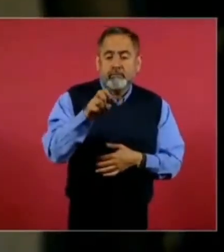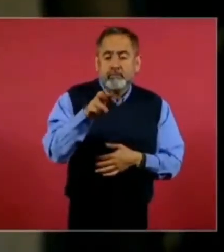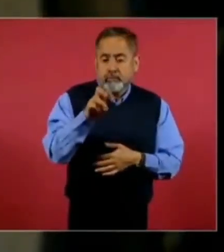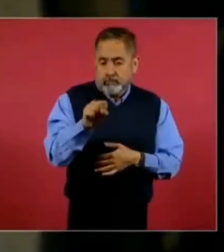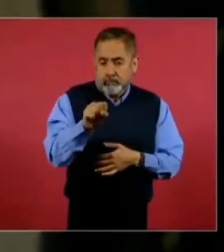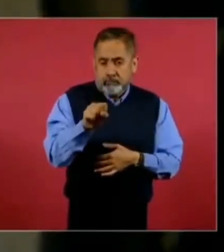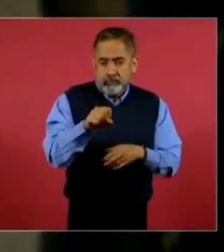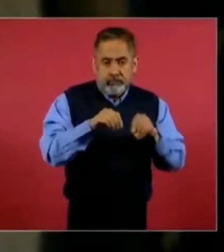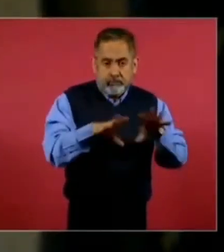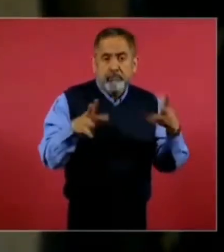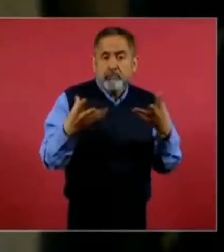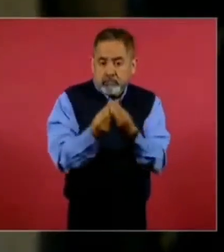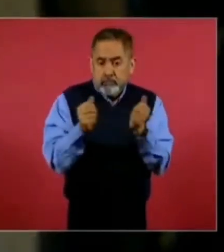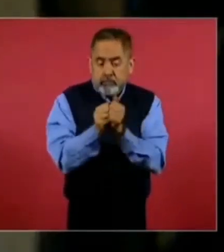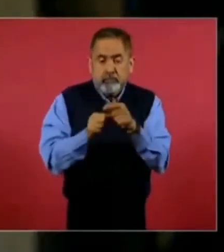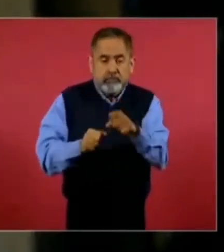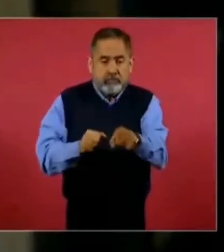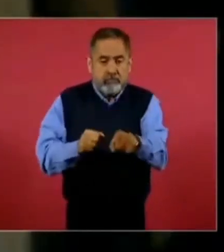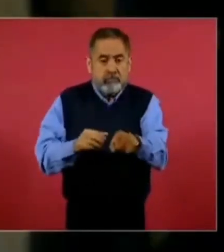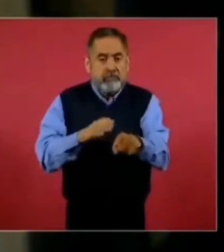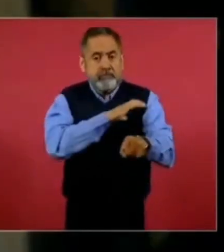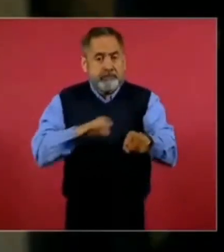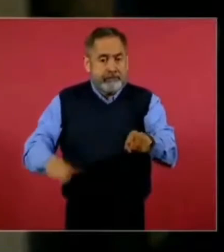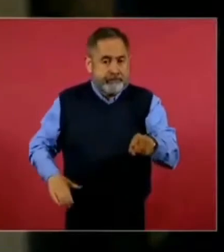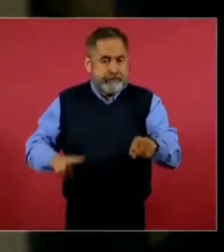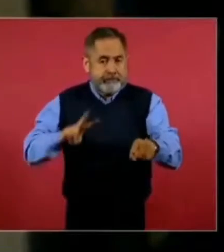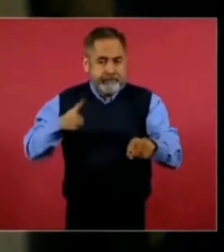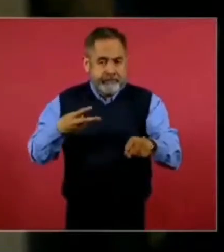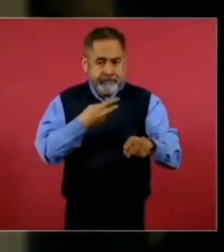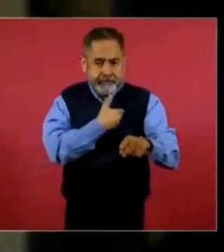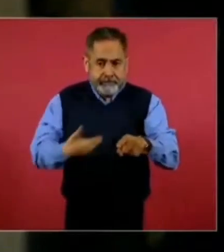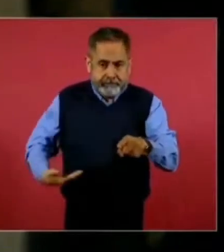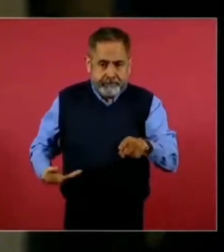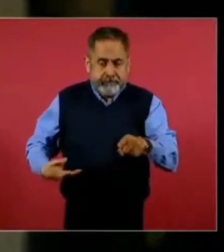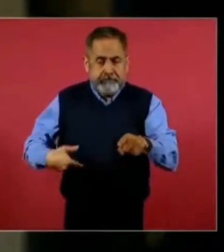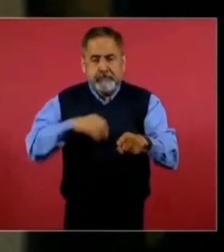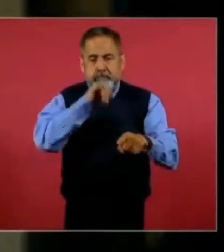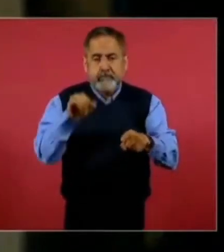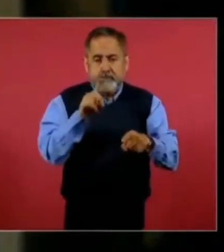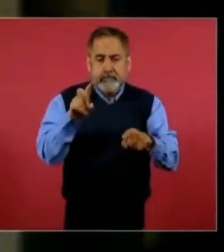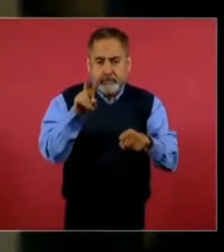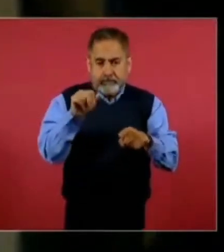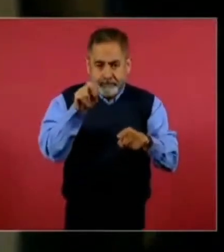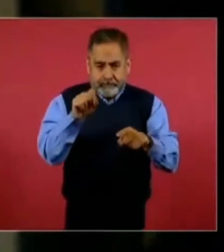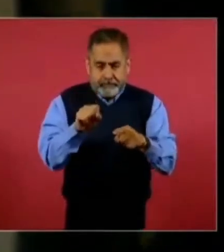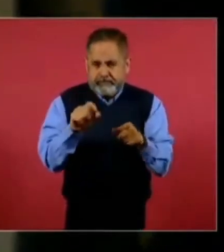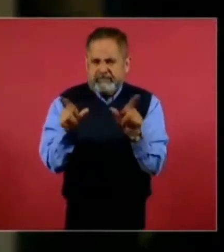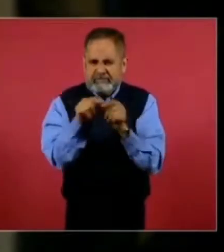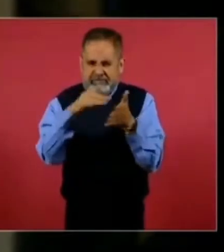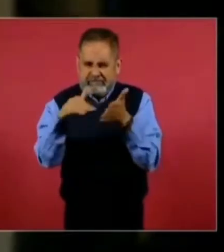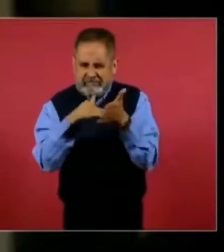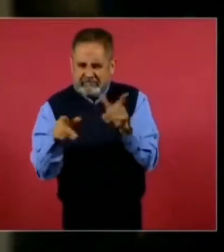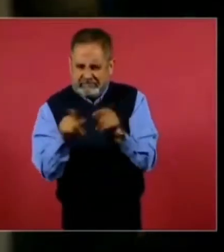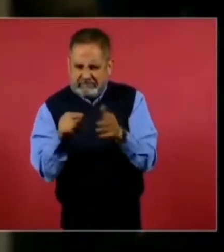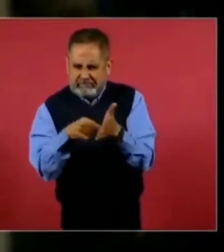junto en compañía del candidato a vicepresidente J.D. Vance, y si me permite se lo voy a leer porque